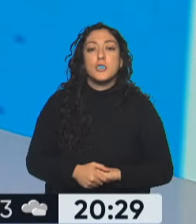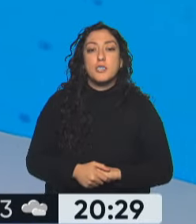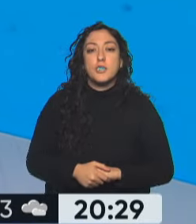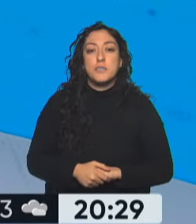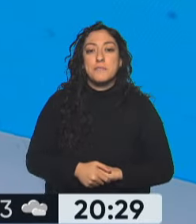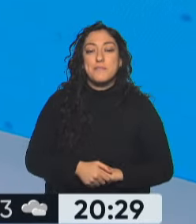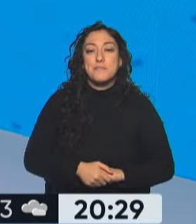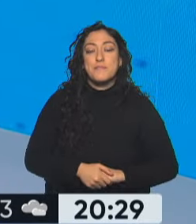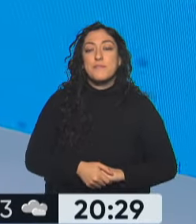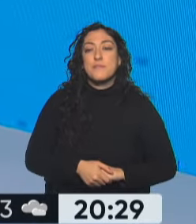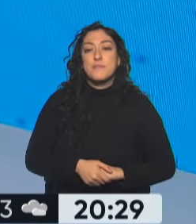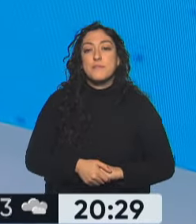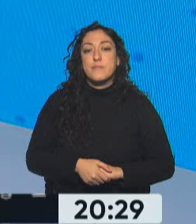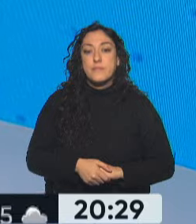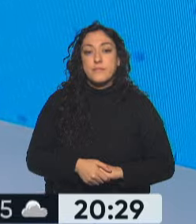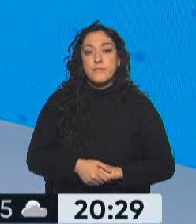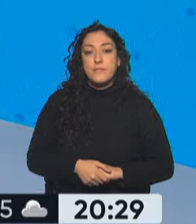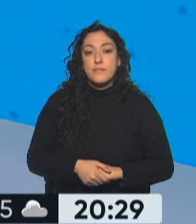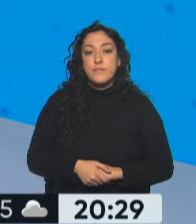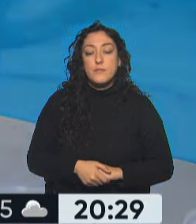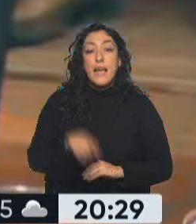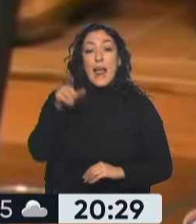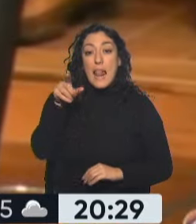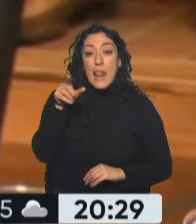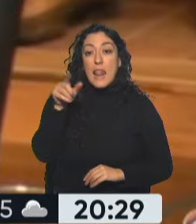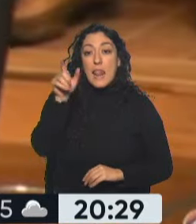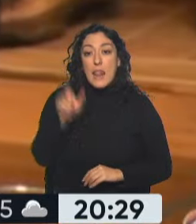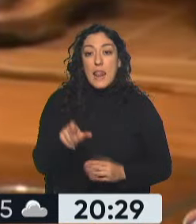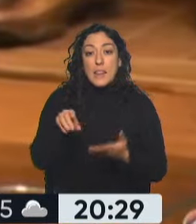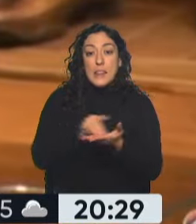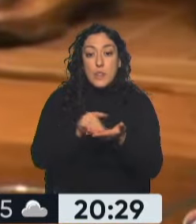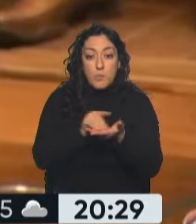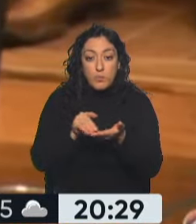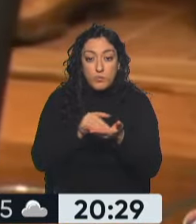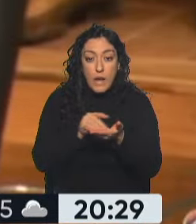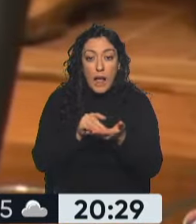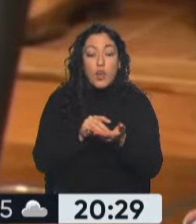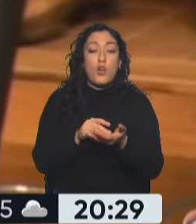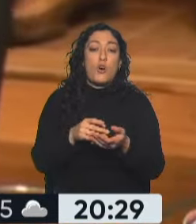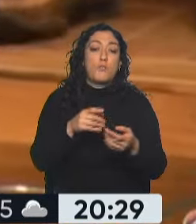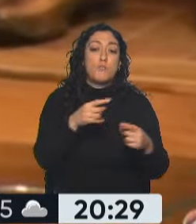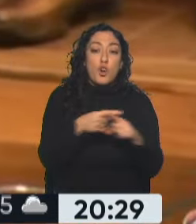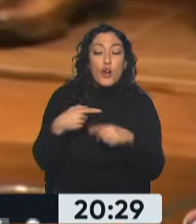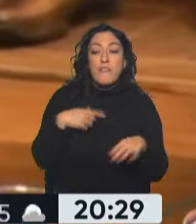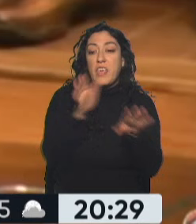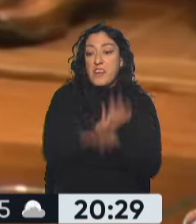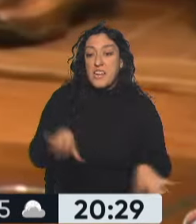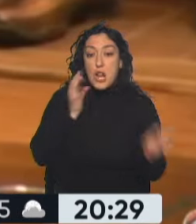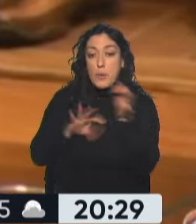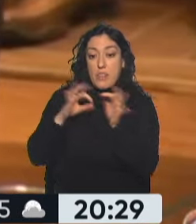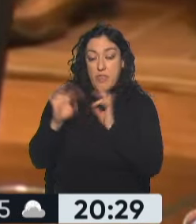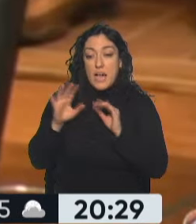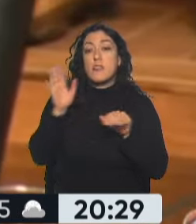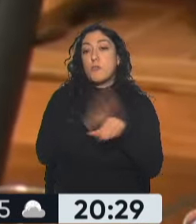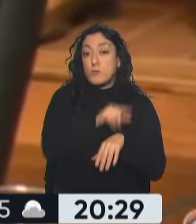llega desde esa zona de la República Argentina. Se fugó, diputado acusado por pornografía infantil, allí está. exlegilador